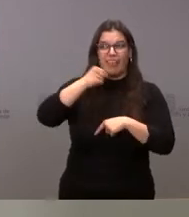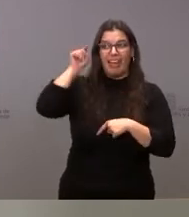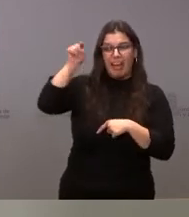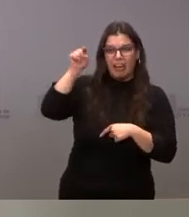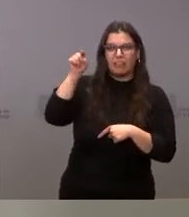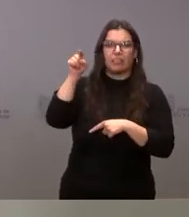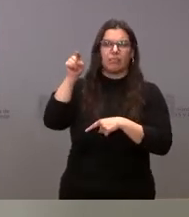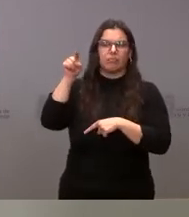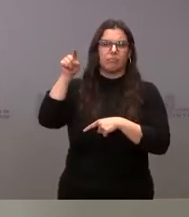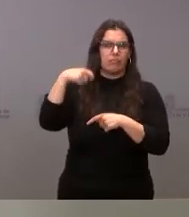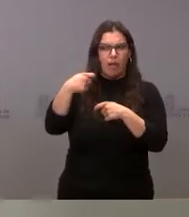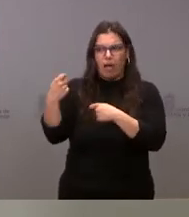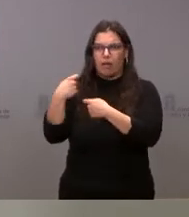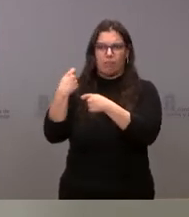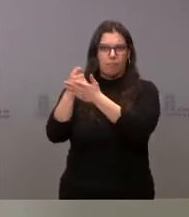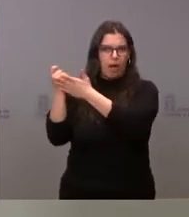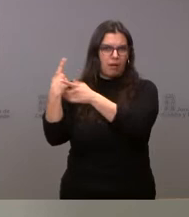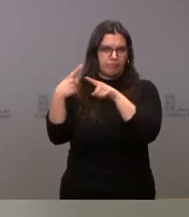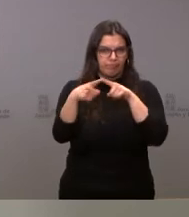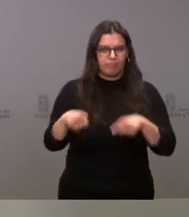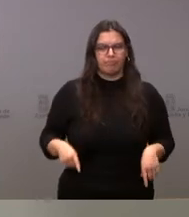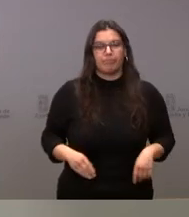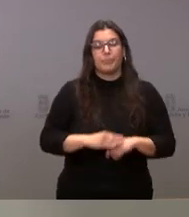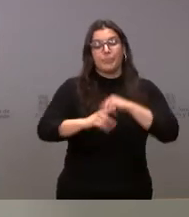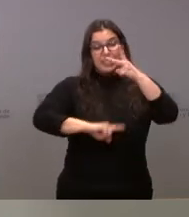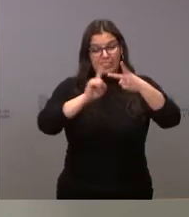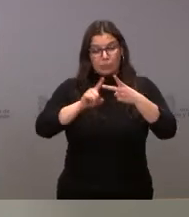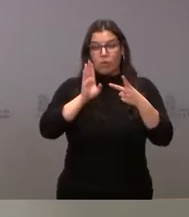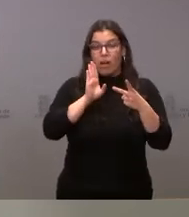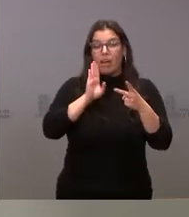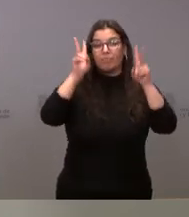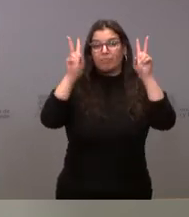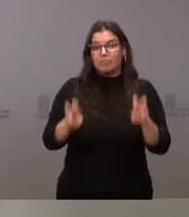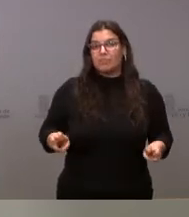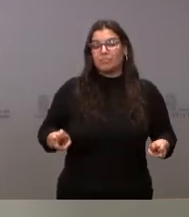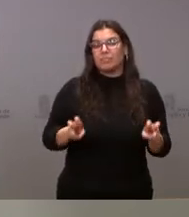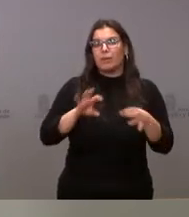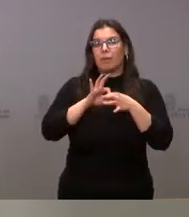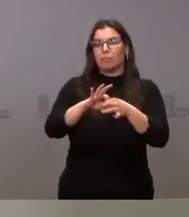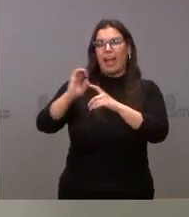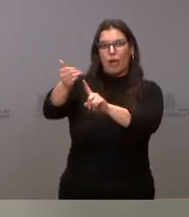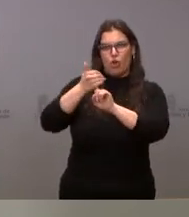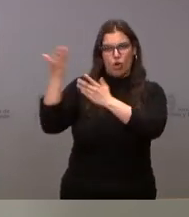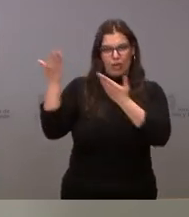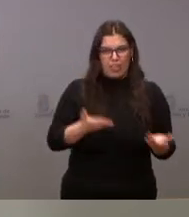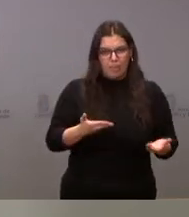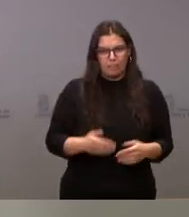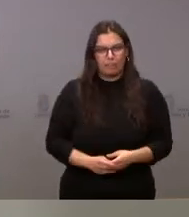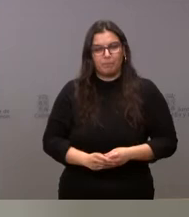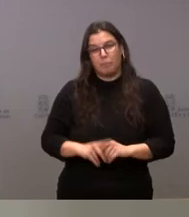dar un uso adecuado del mismo. Un segundo ámbito es el que le señalaba, es el que está teniendo que ver con la acogida. Se prevé